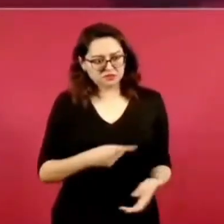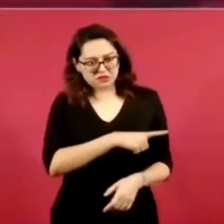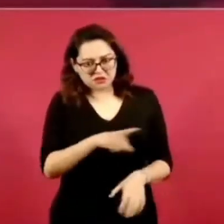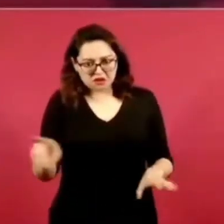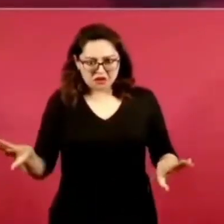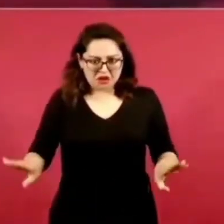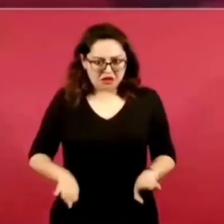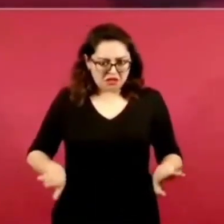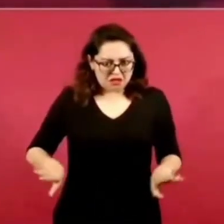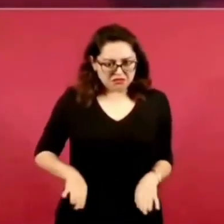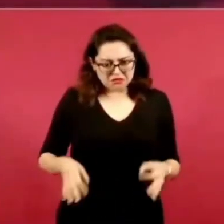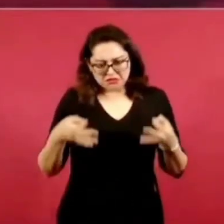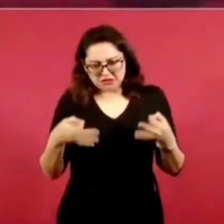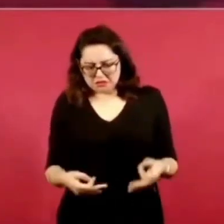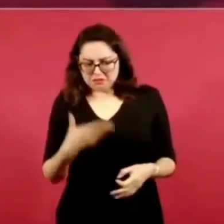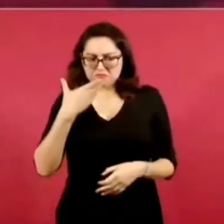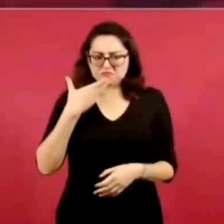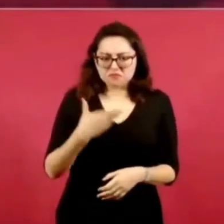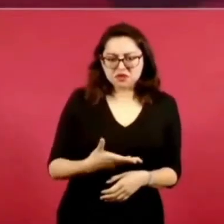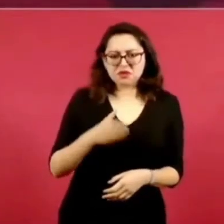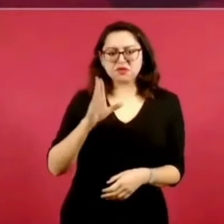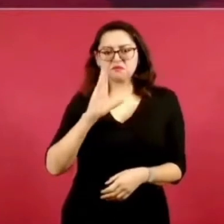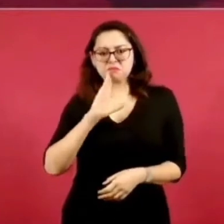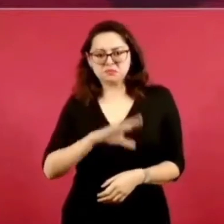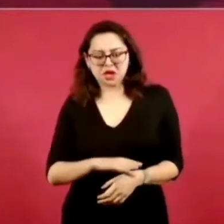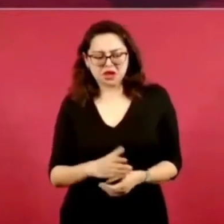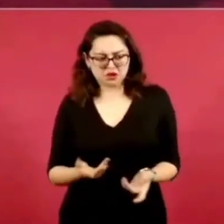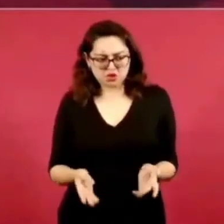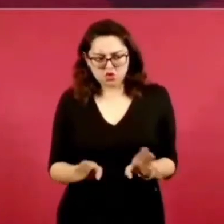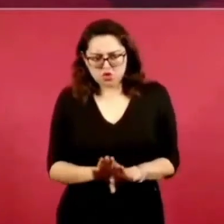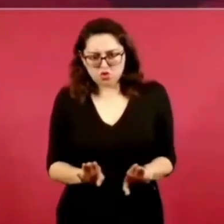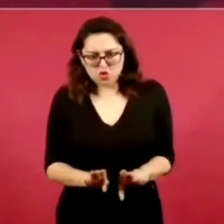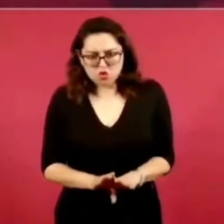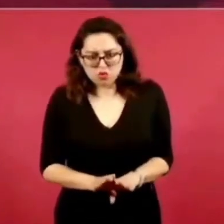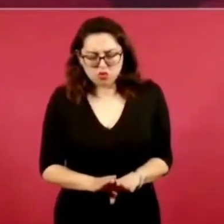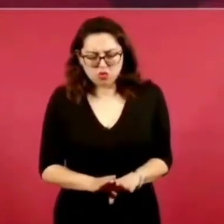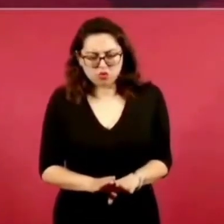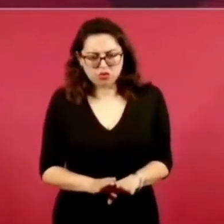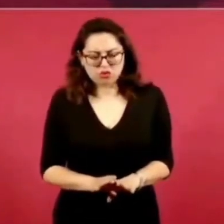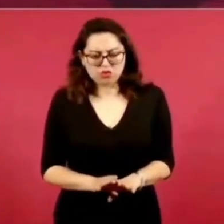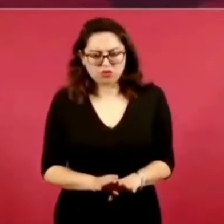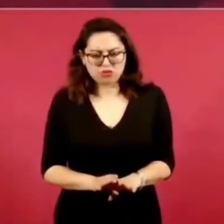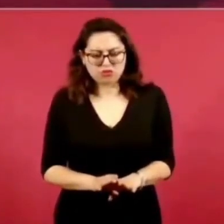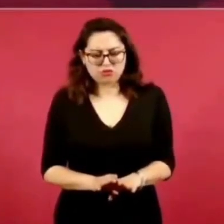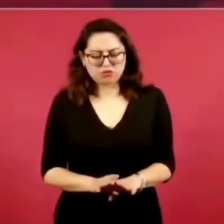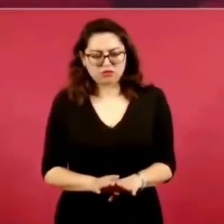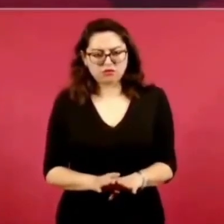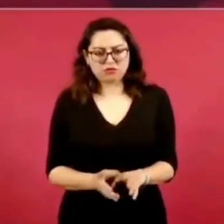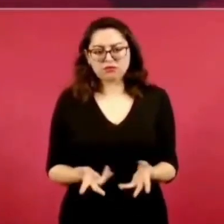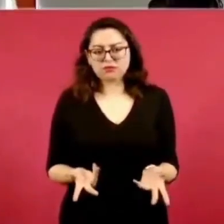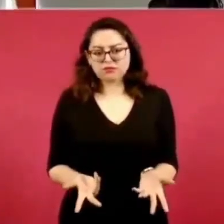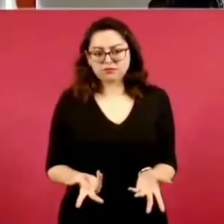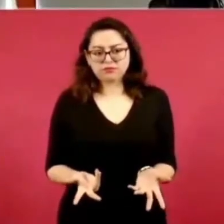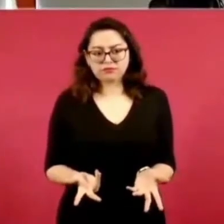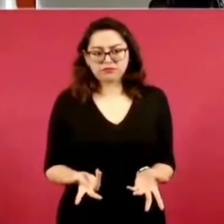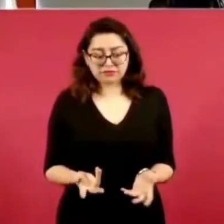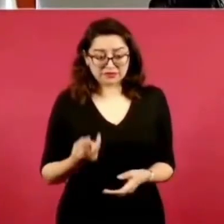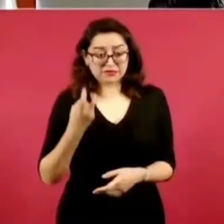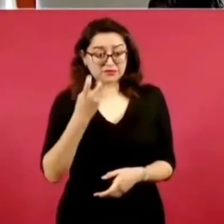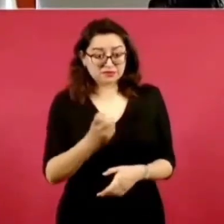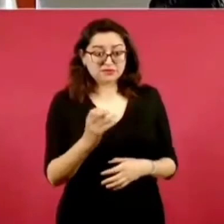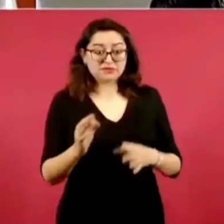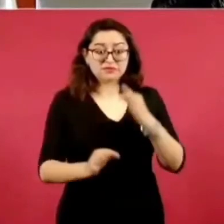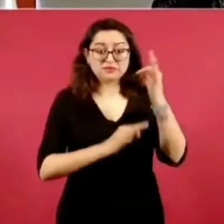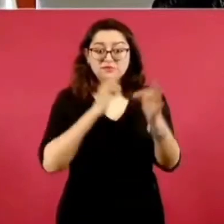y si se da a conocer